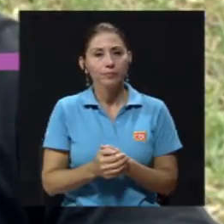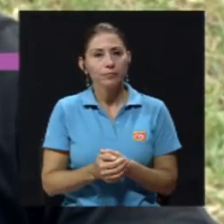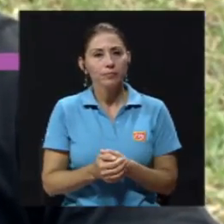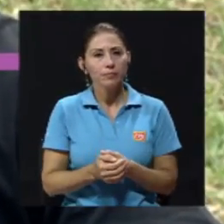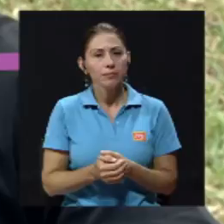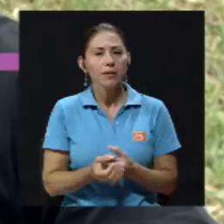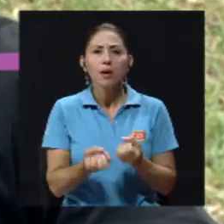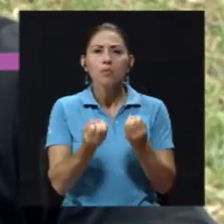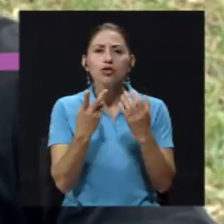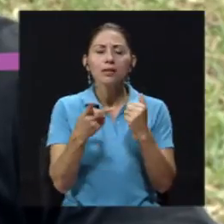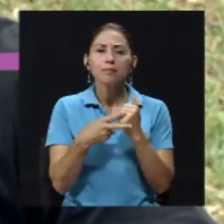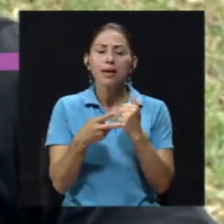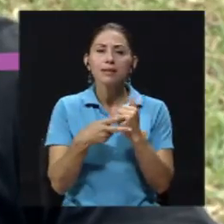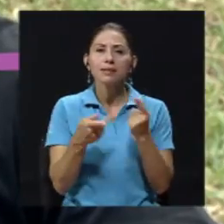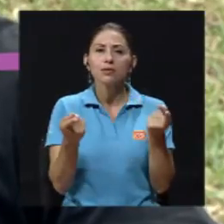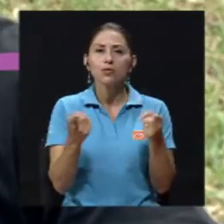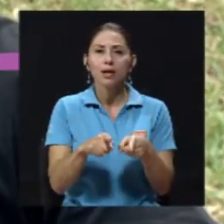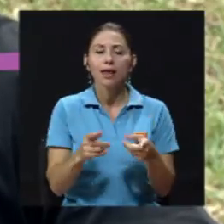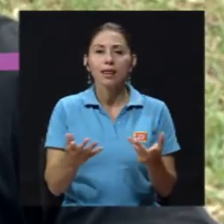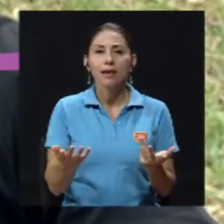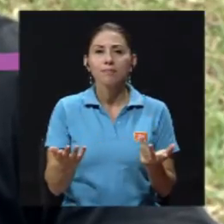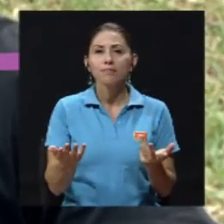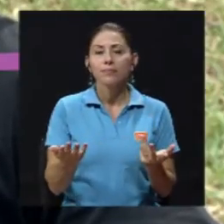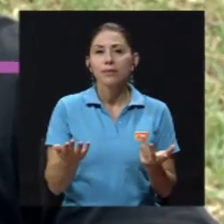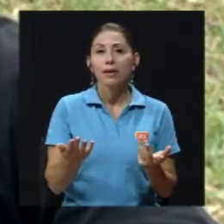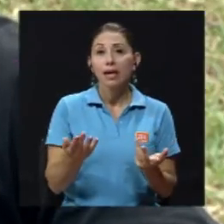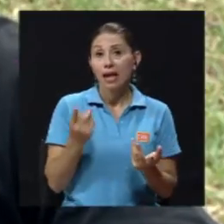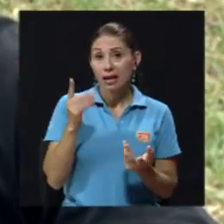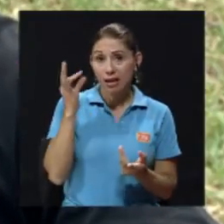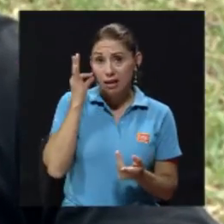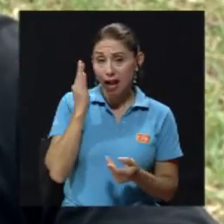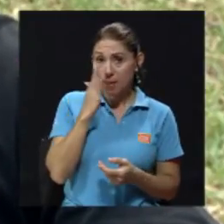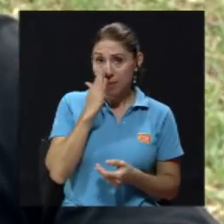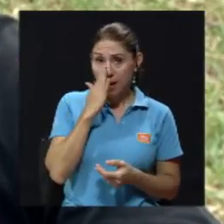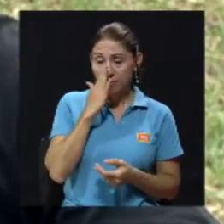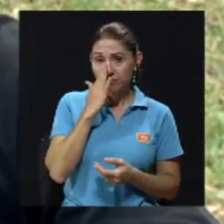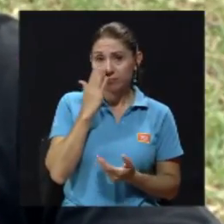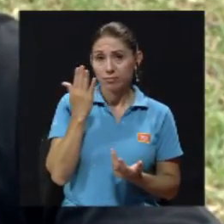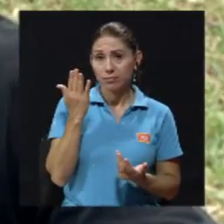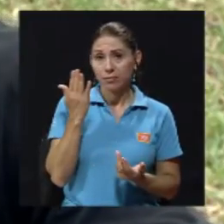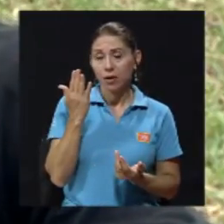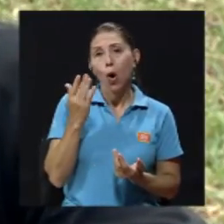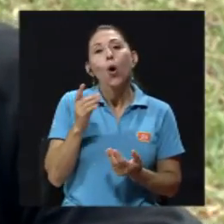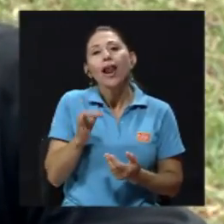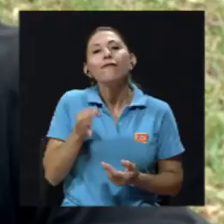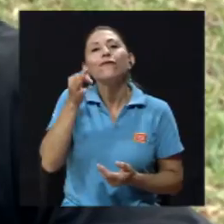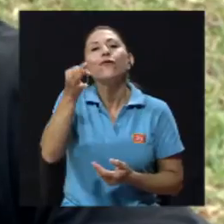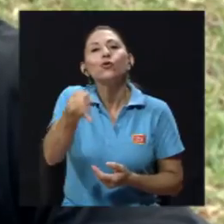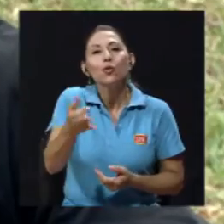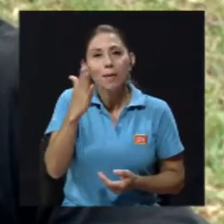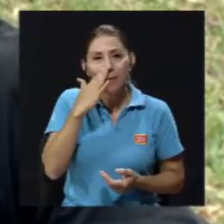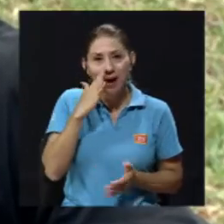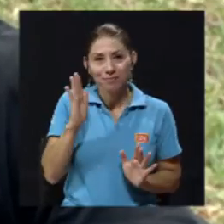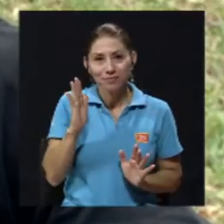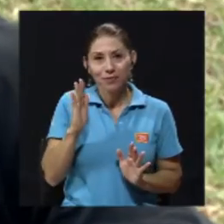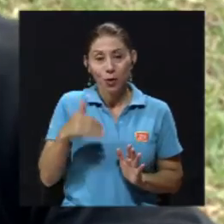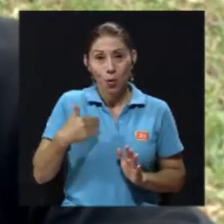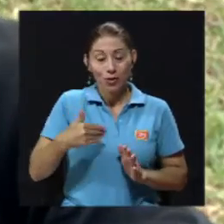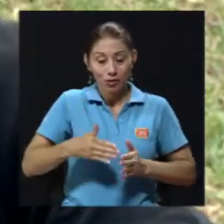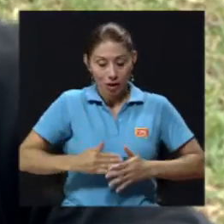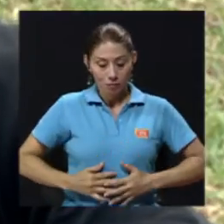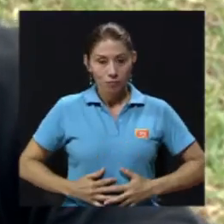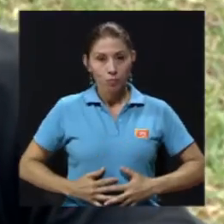muchas veces sucede de que la mamá durante su periodo de formación, o la futura mamá en su periodo de formación,